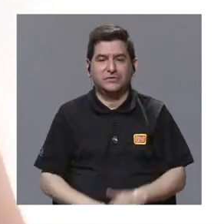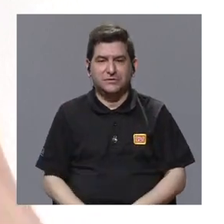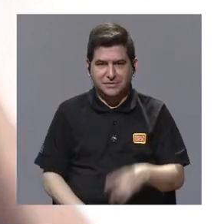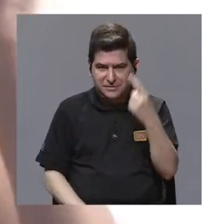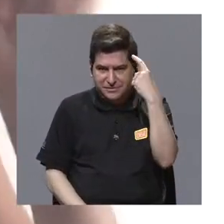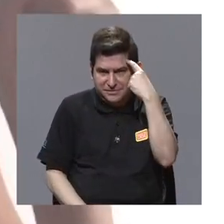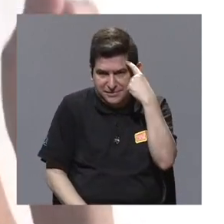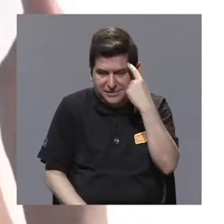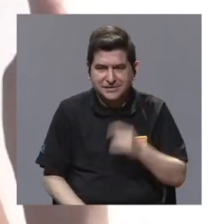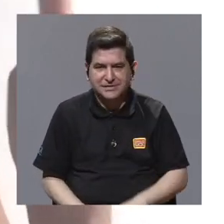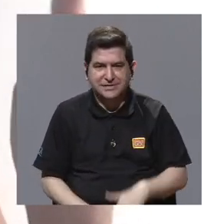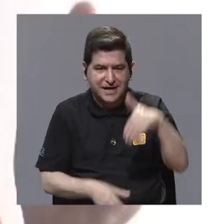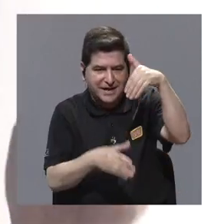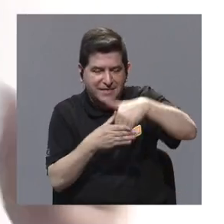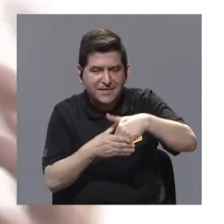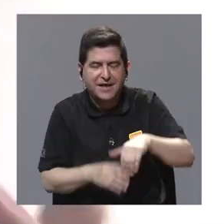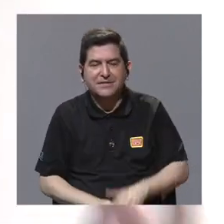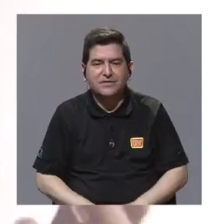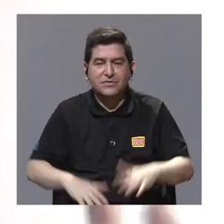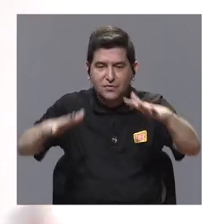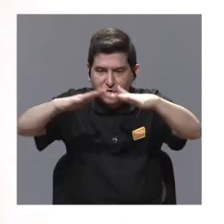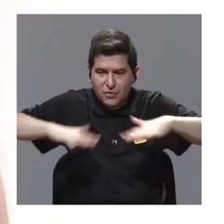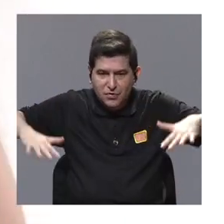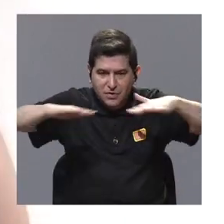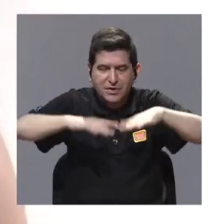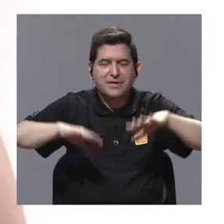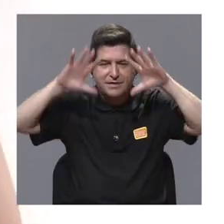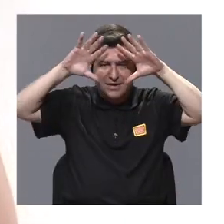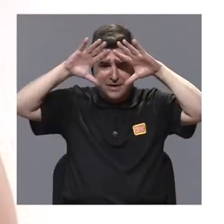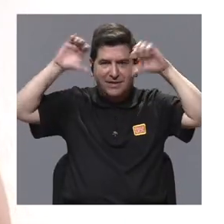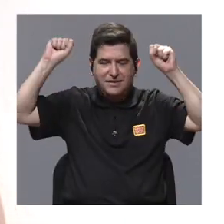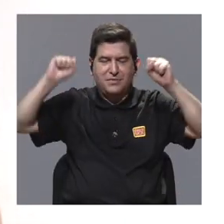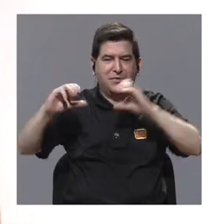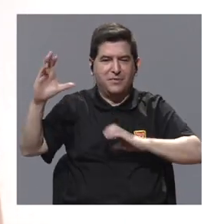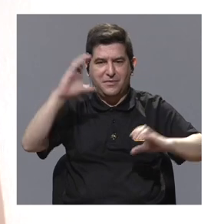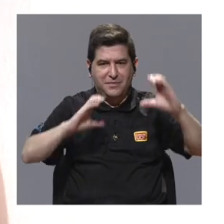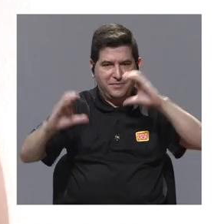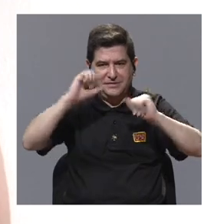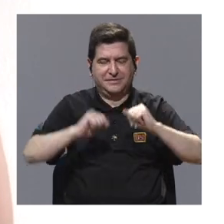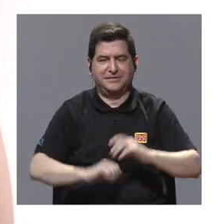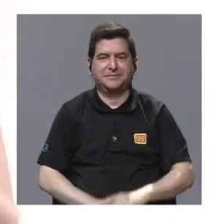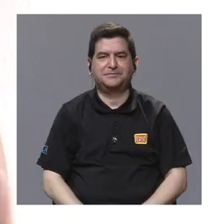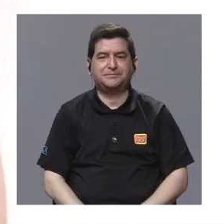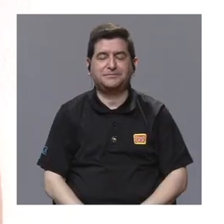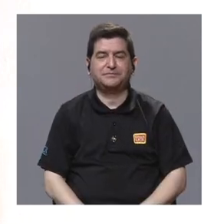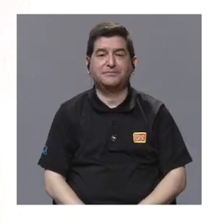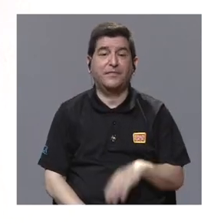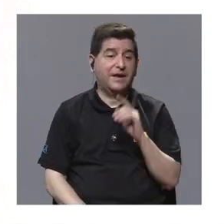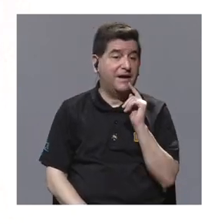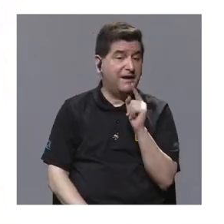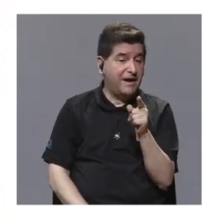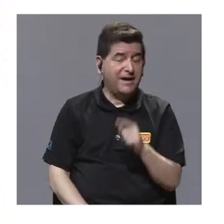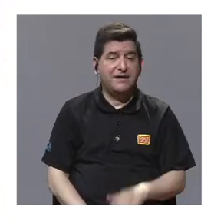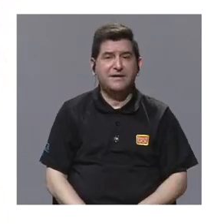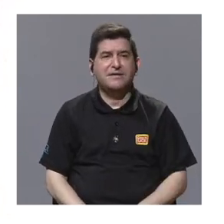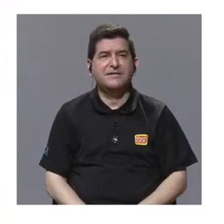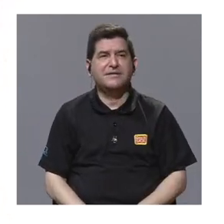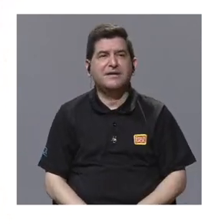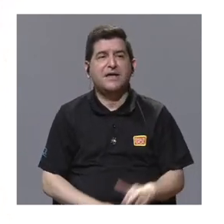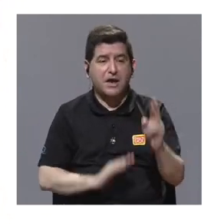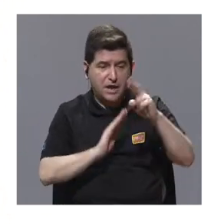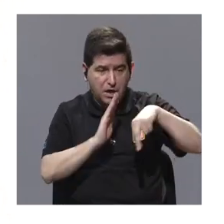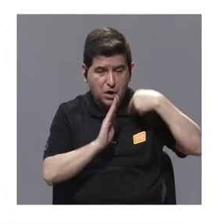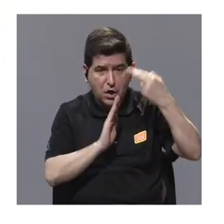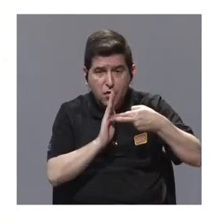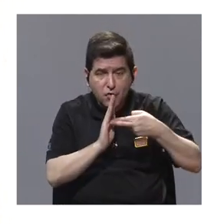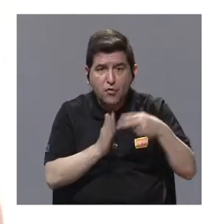generan en el marco de una zonbrilla como lo es la diplomacia científica. En ese sentido, el